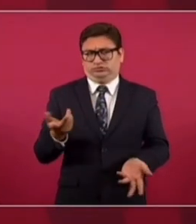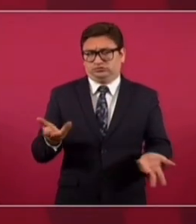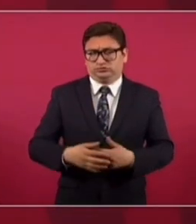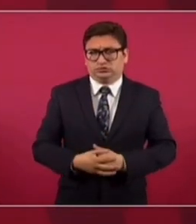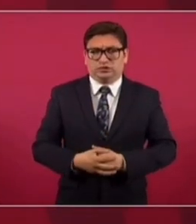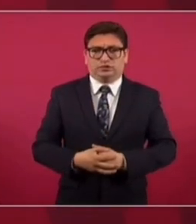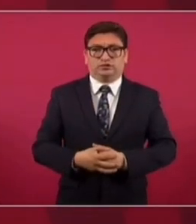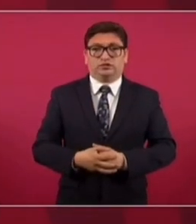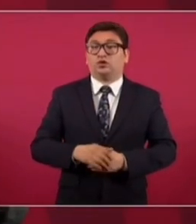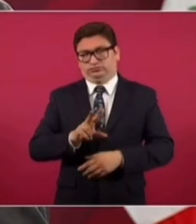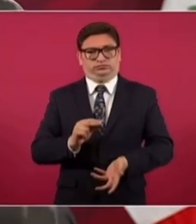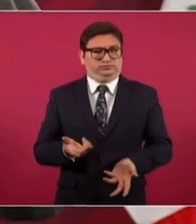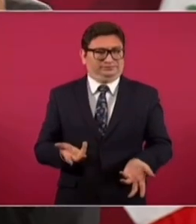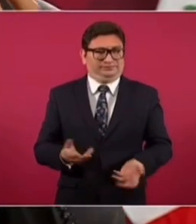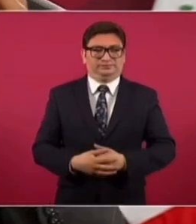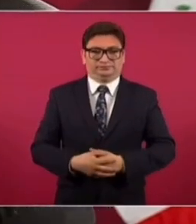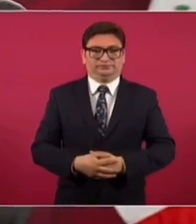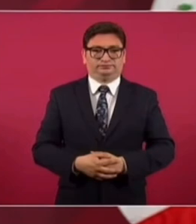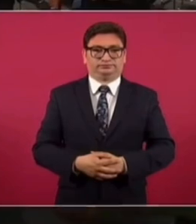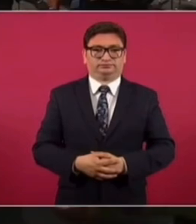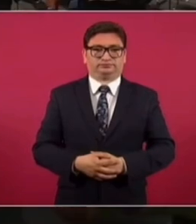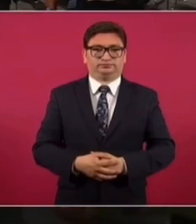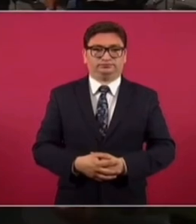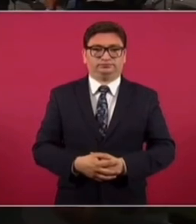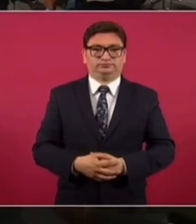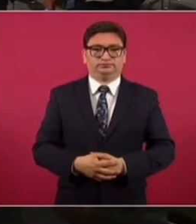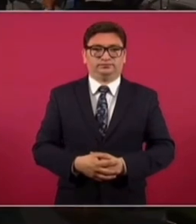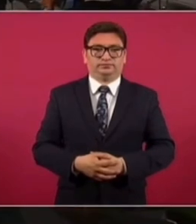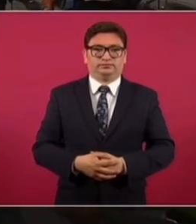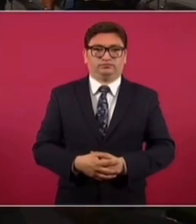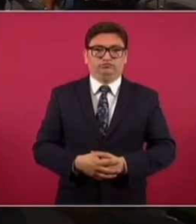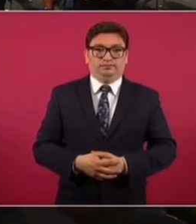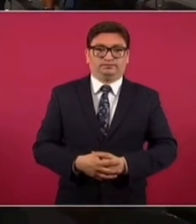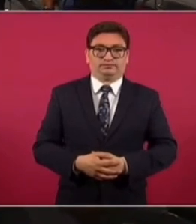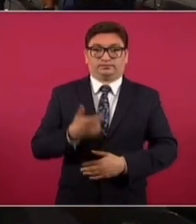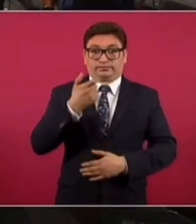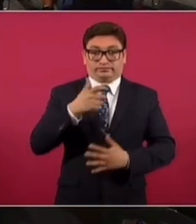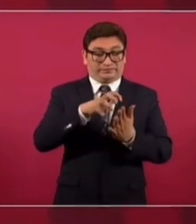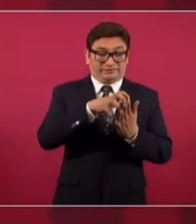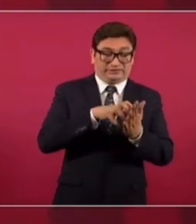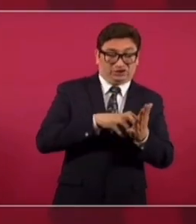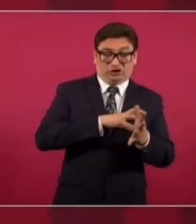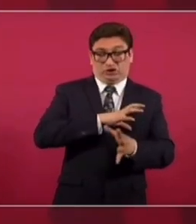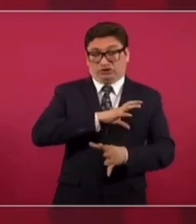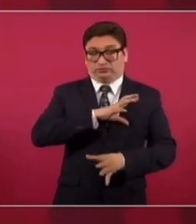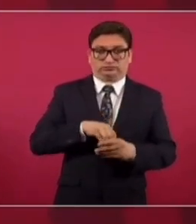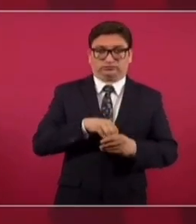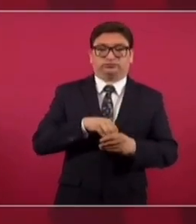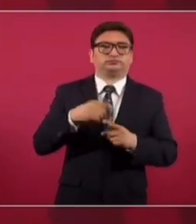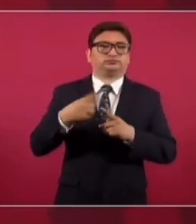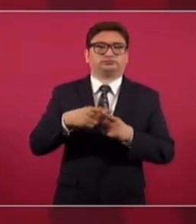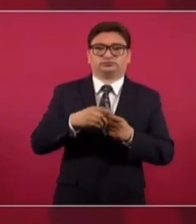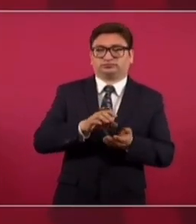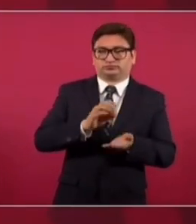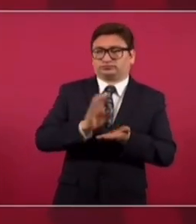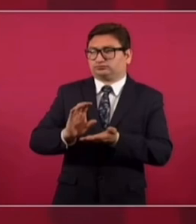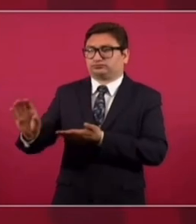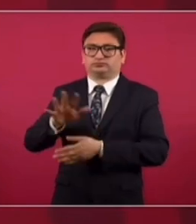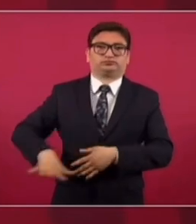hay que endeudar al país. Y se entrega todo lo que se ahorra a los más necesitados.